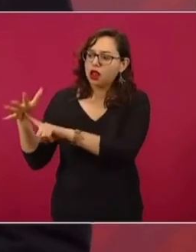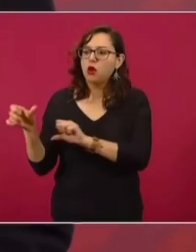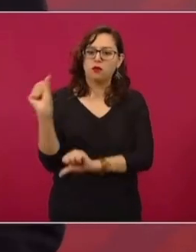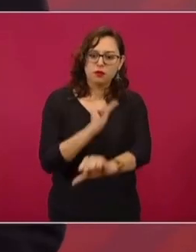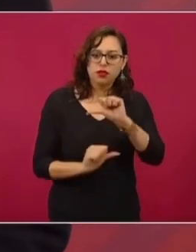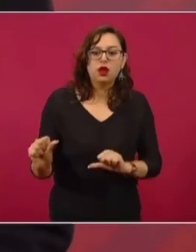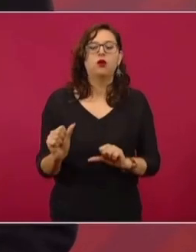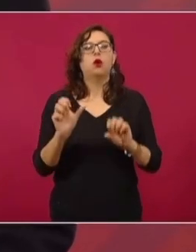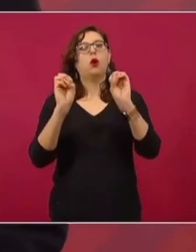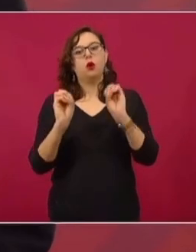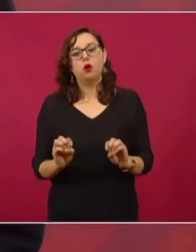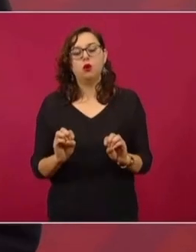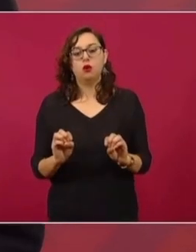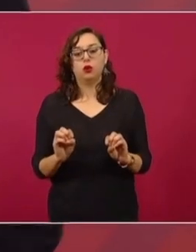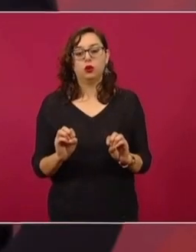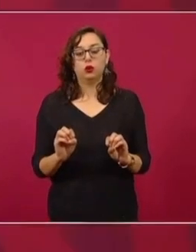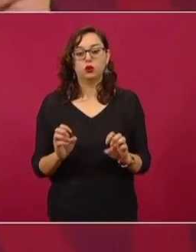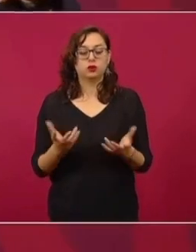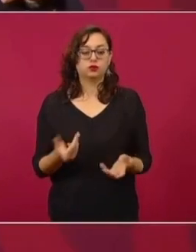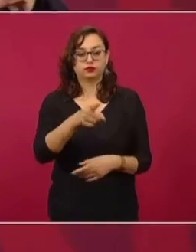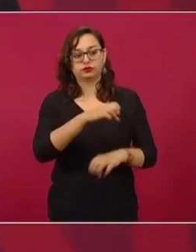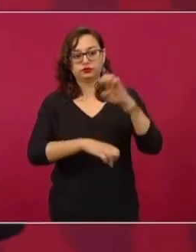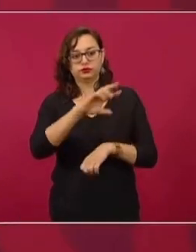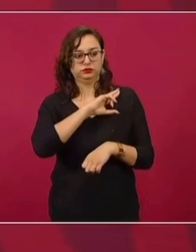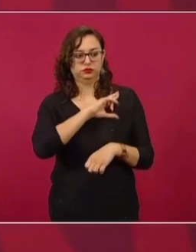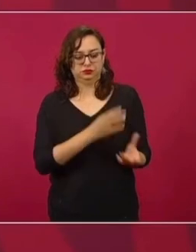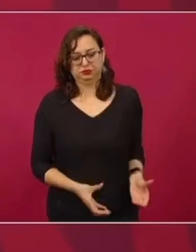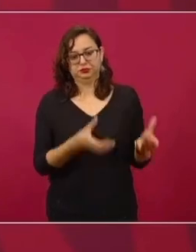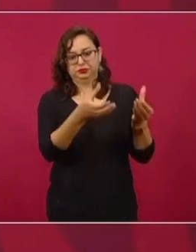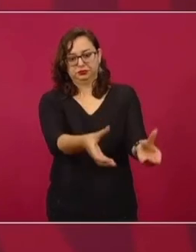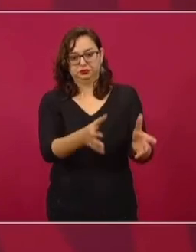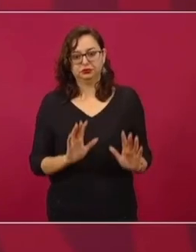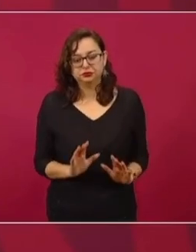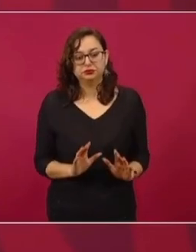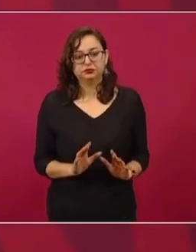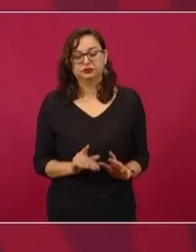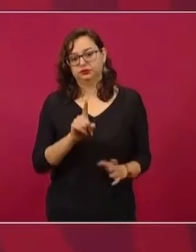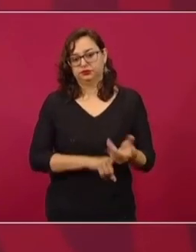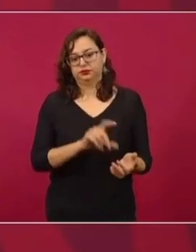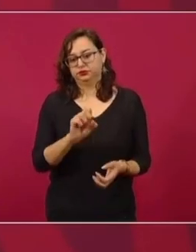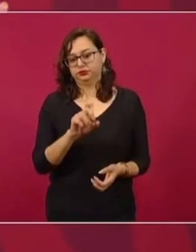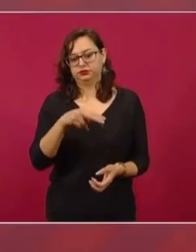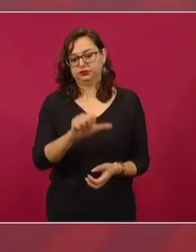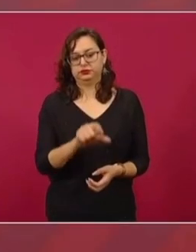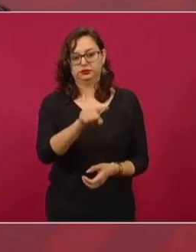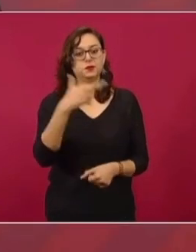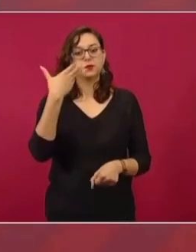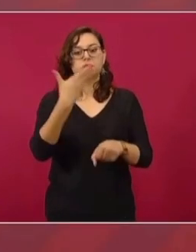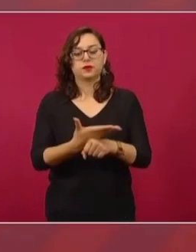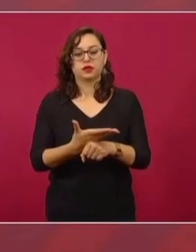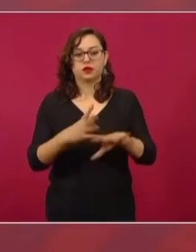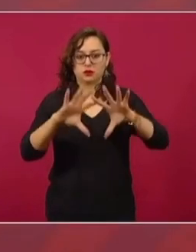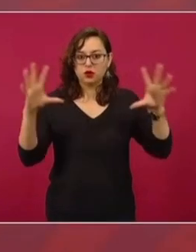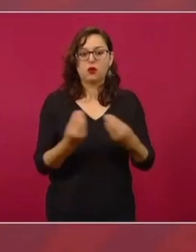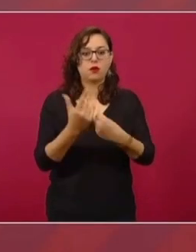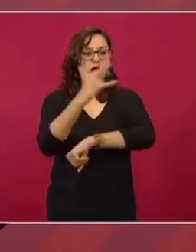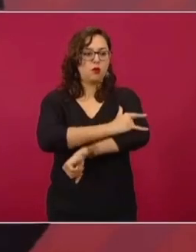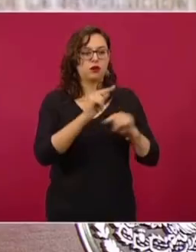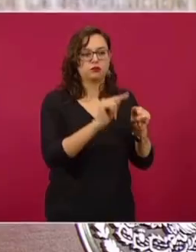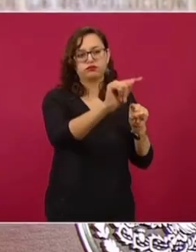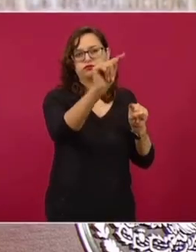entregándolo a la empresa de la Secretaría de Defensa, que va a hacerse cargo de este complejo